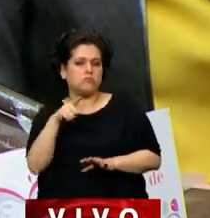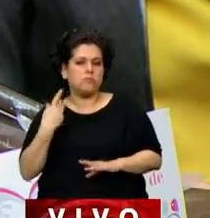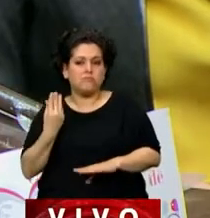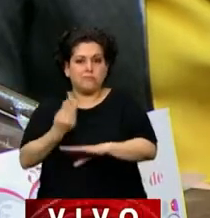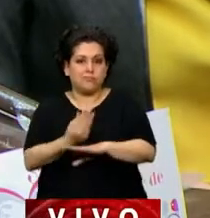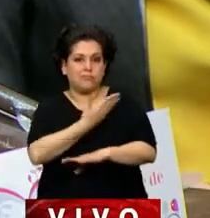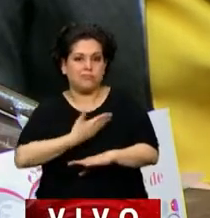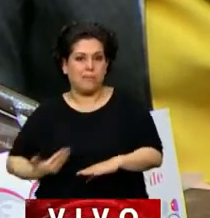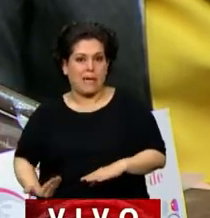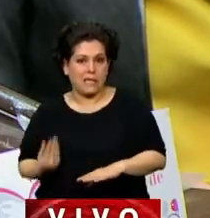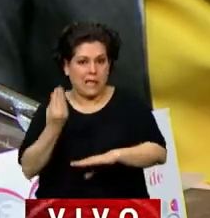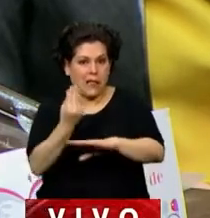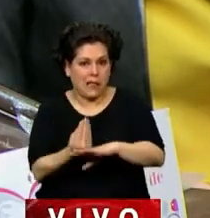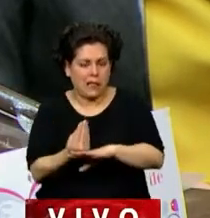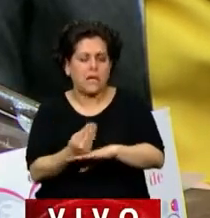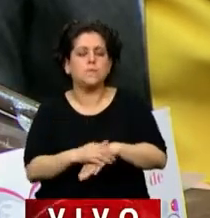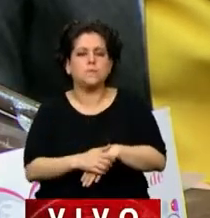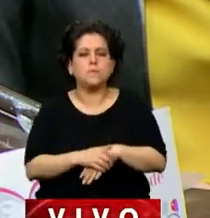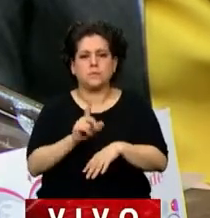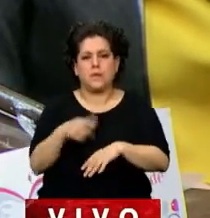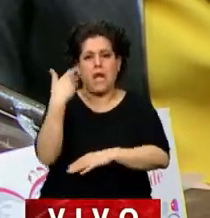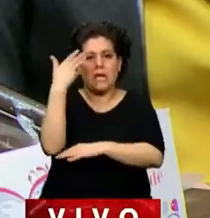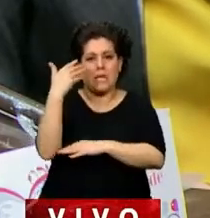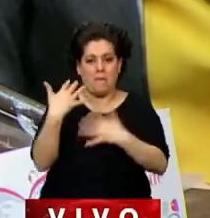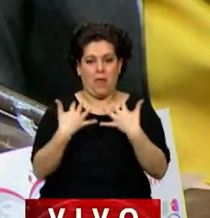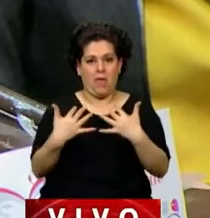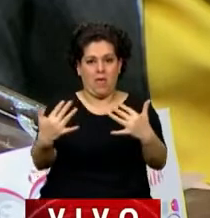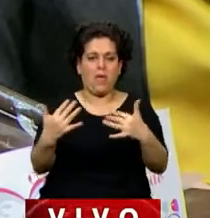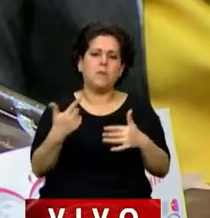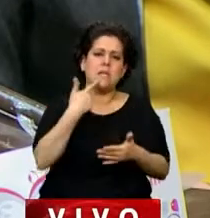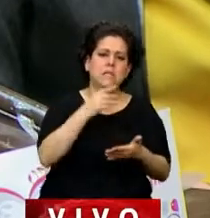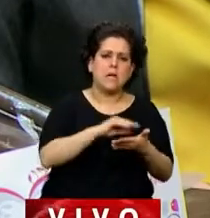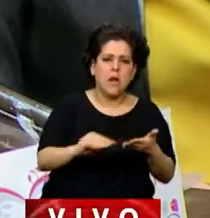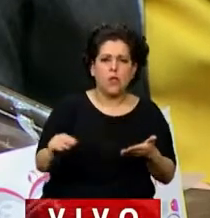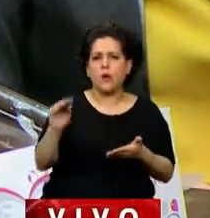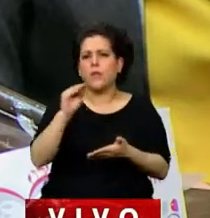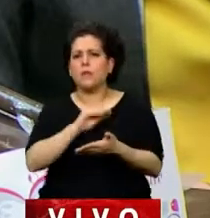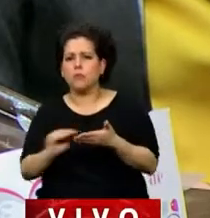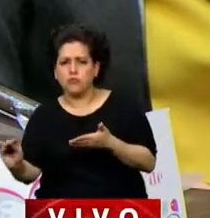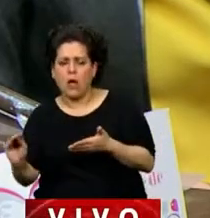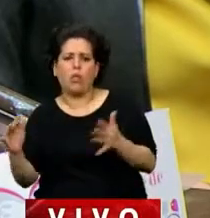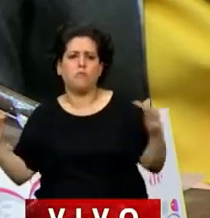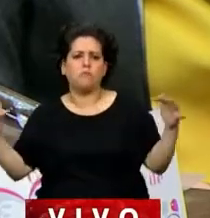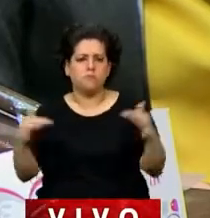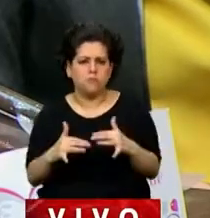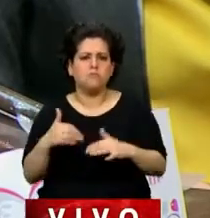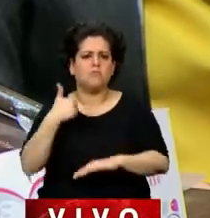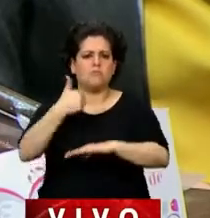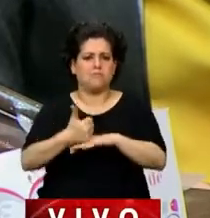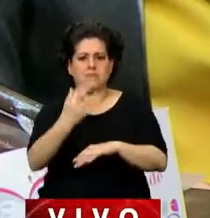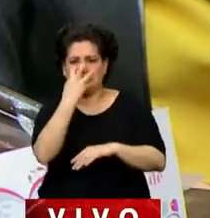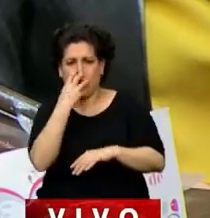presidente a esta asamblea conjunta entre senadores y diputados. Y allí